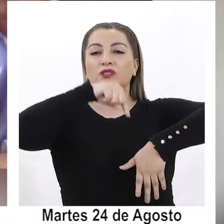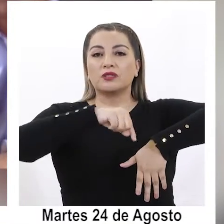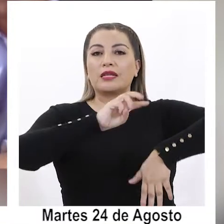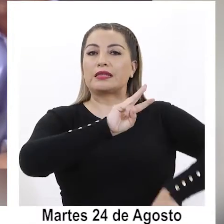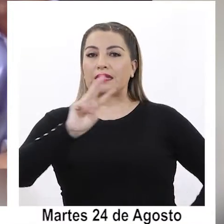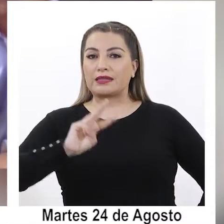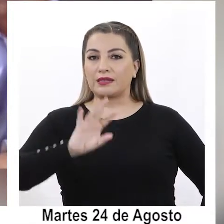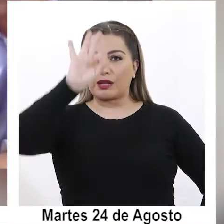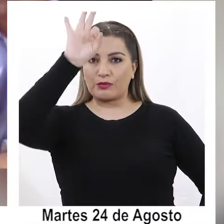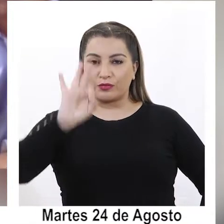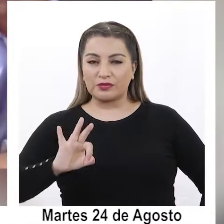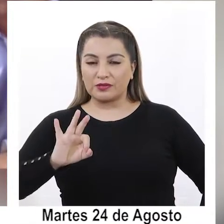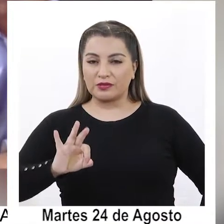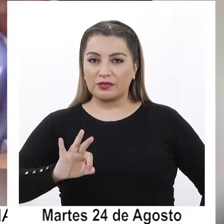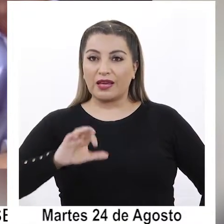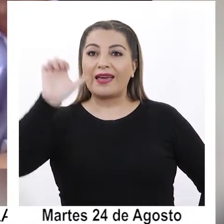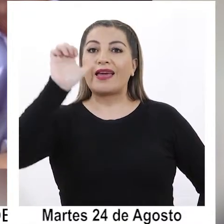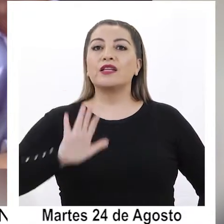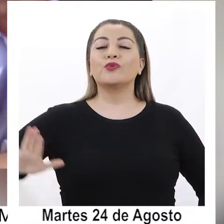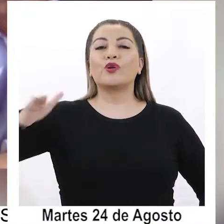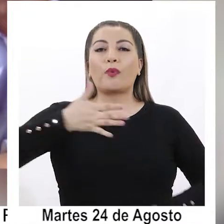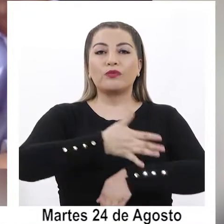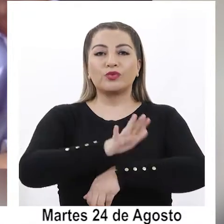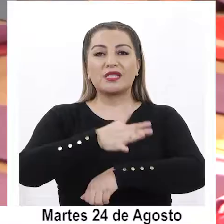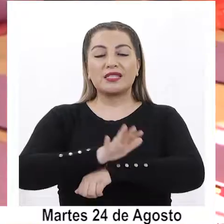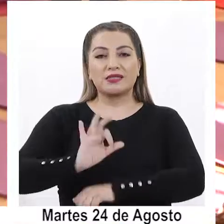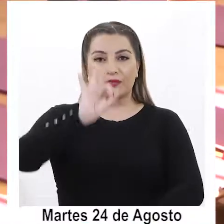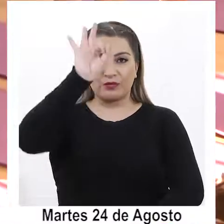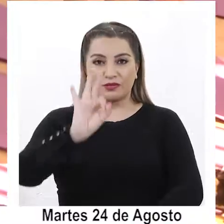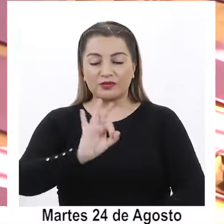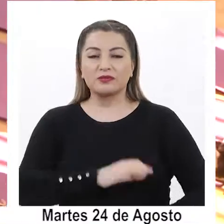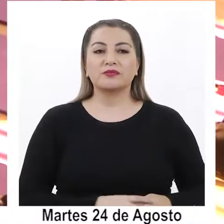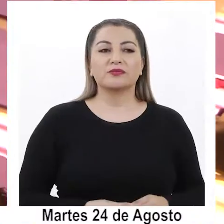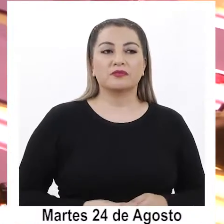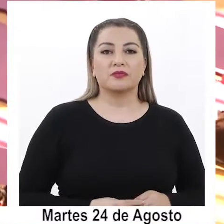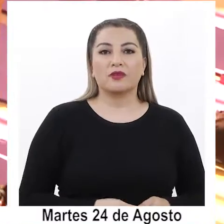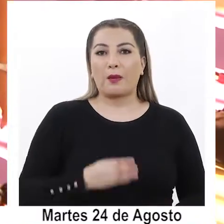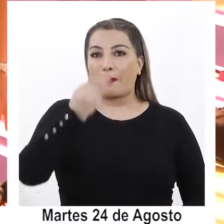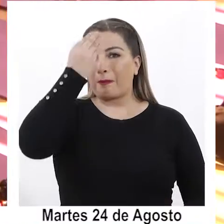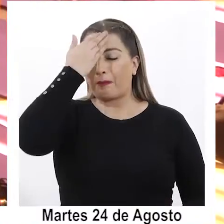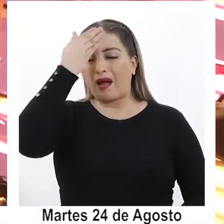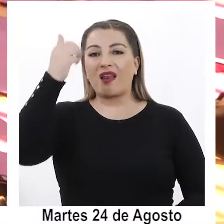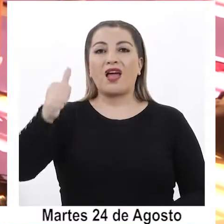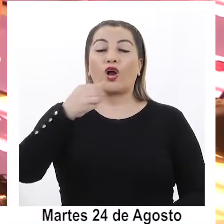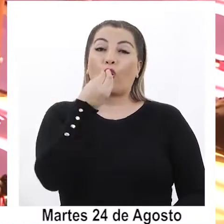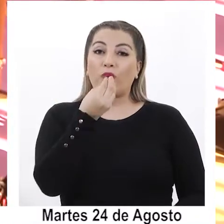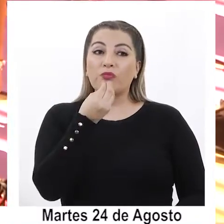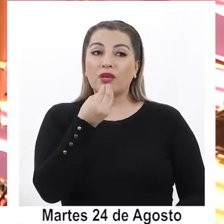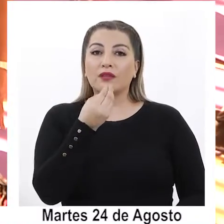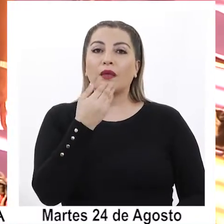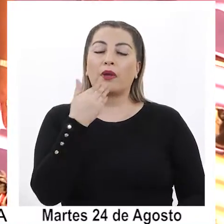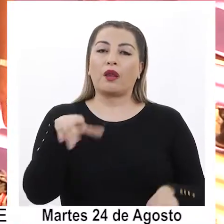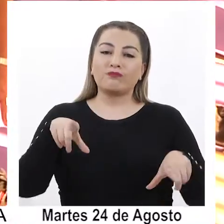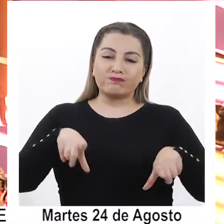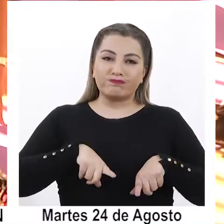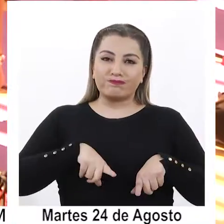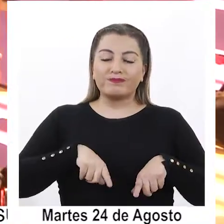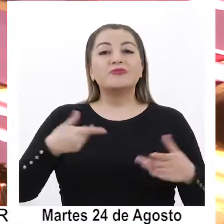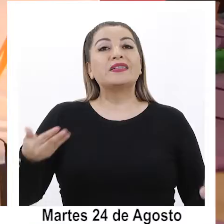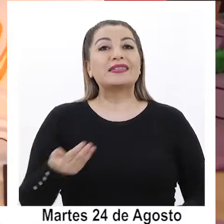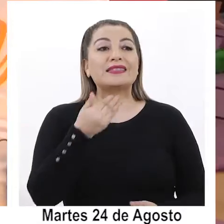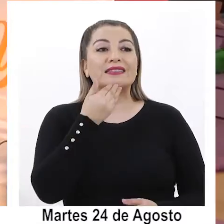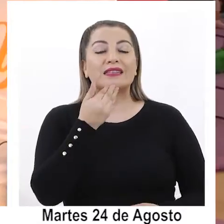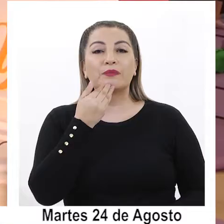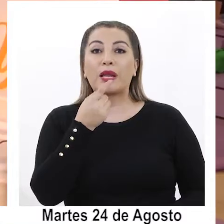33% y en Europa un 15%. A una mala dieta se suma el sedentarismo. En la encuesta